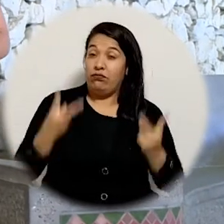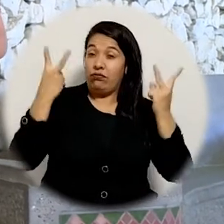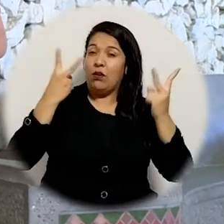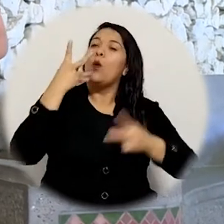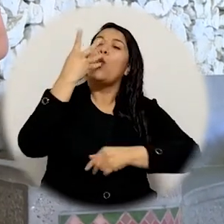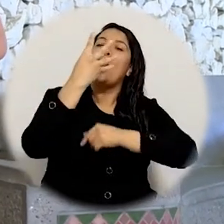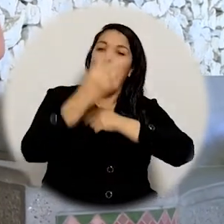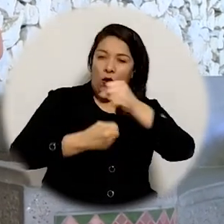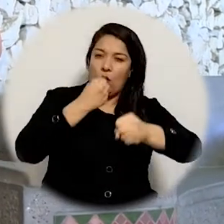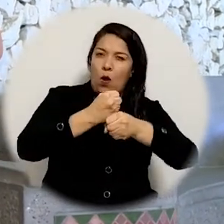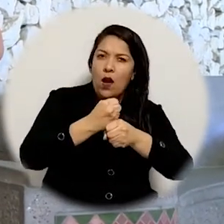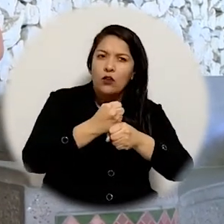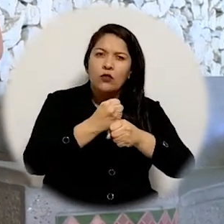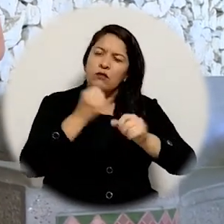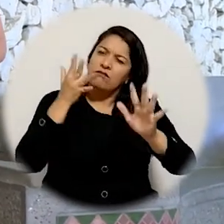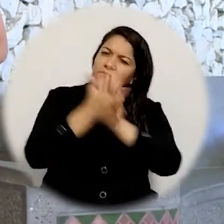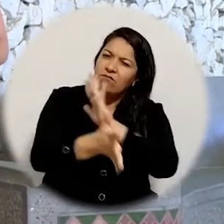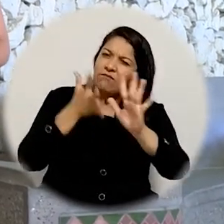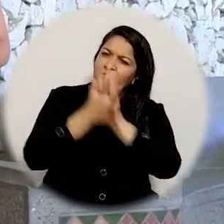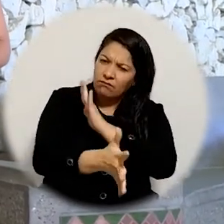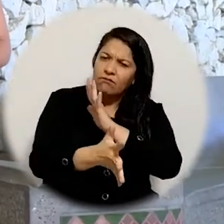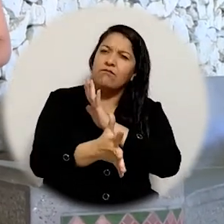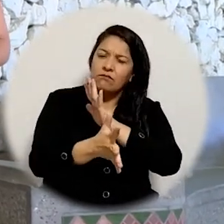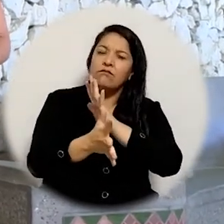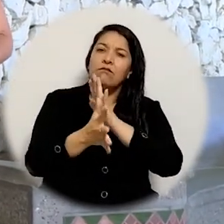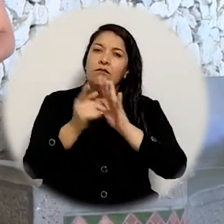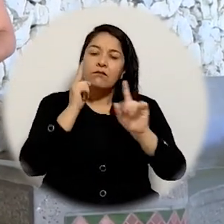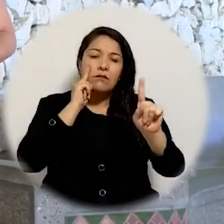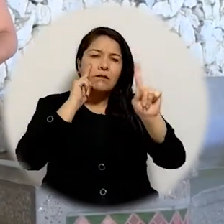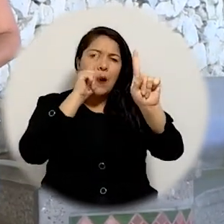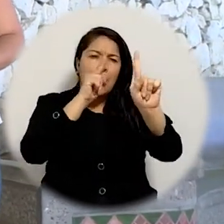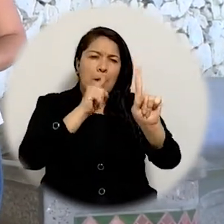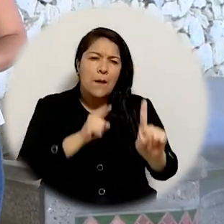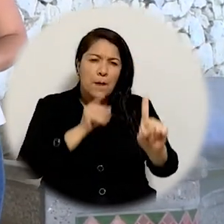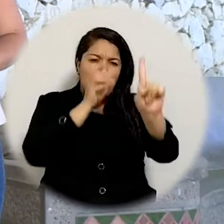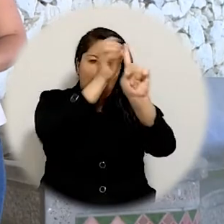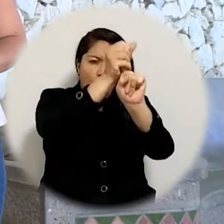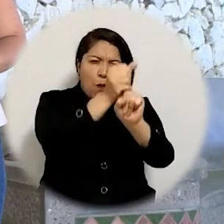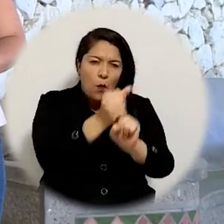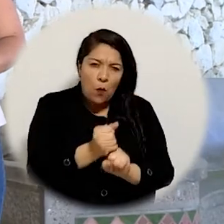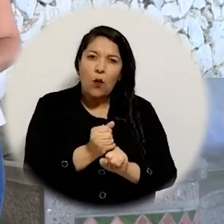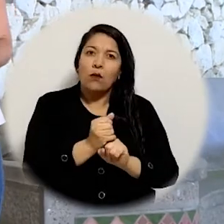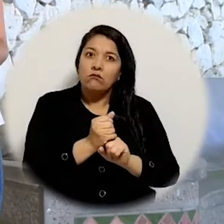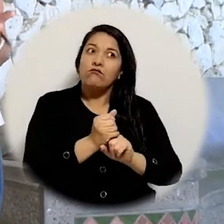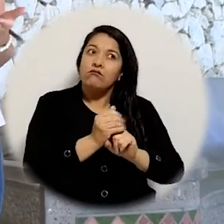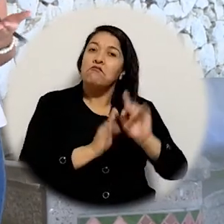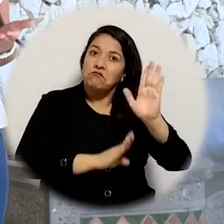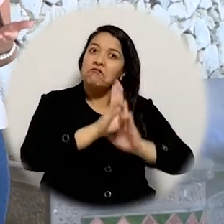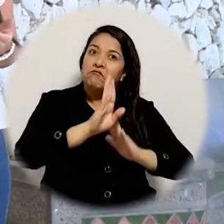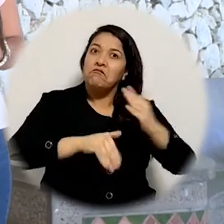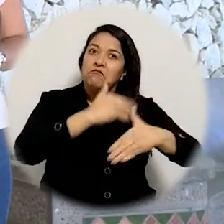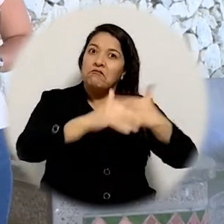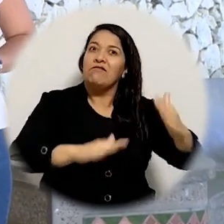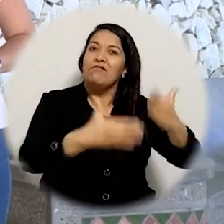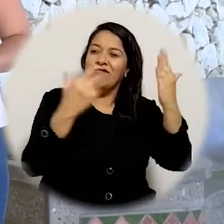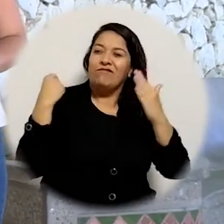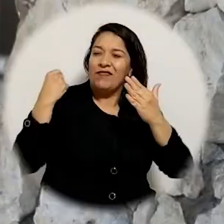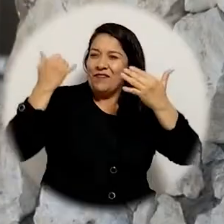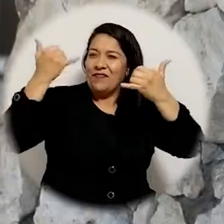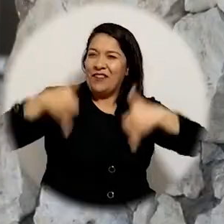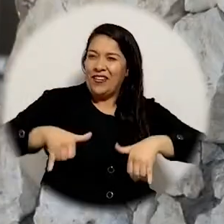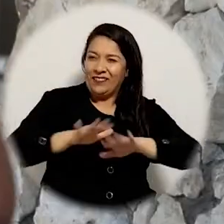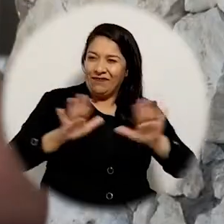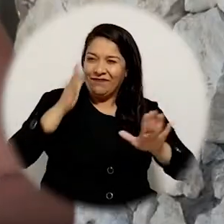cuatro años de gestión institucional haciendo un recorrido por los logros avances y metas cumplidas en el periodo rectoral que acaba de